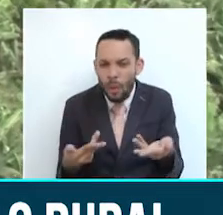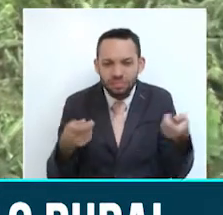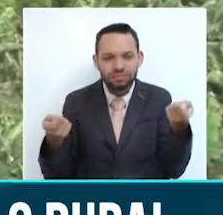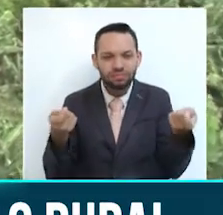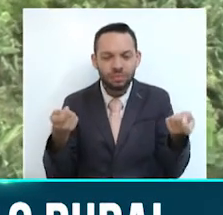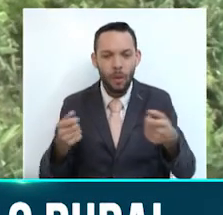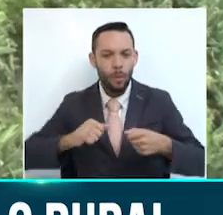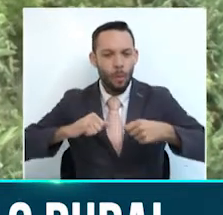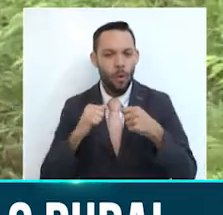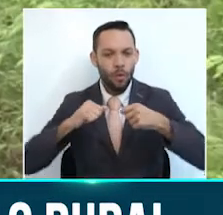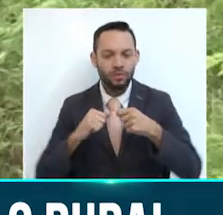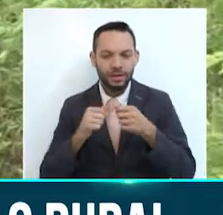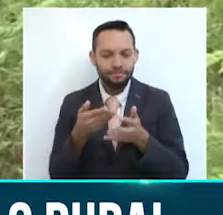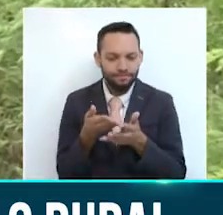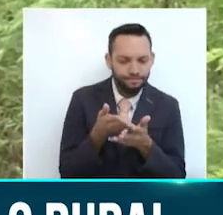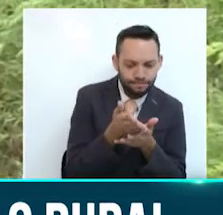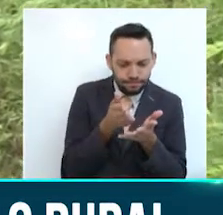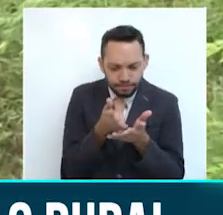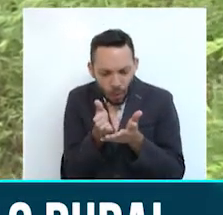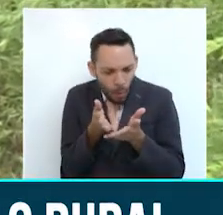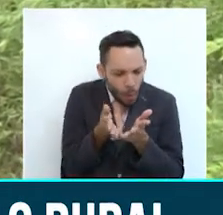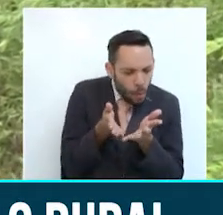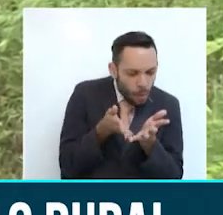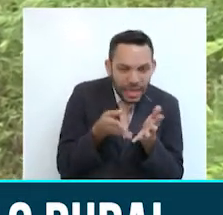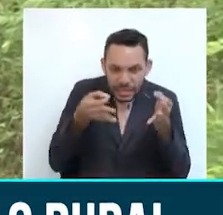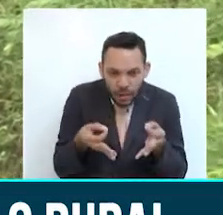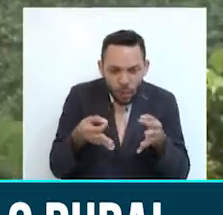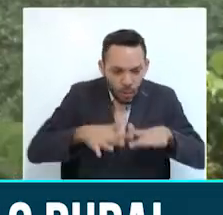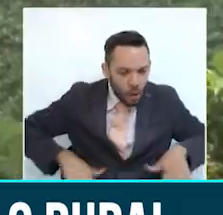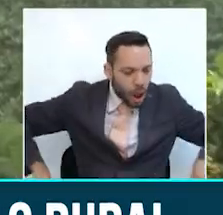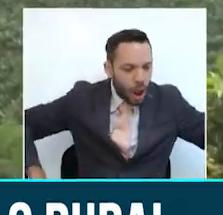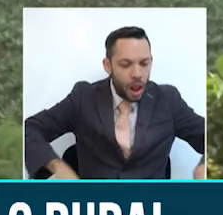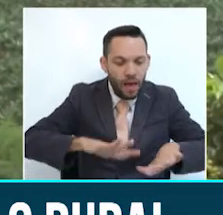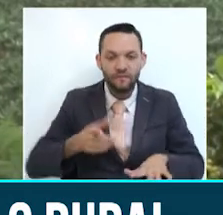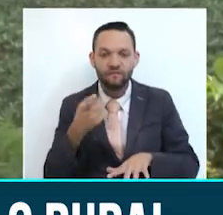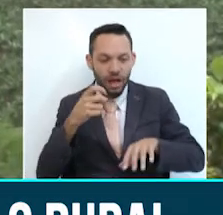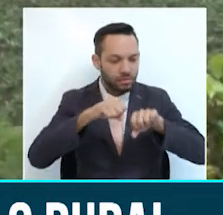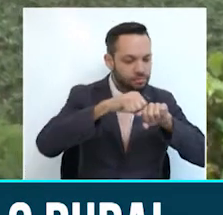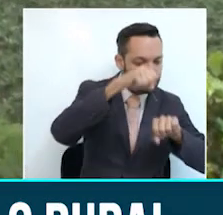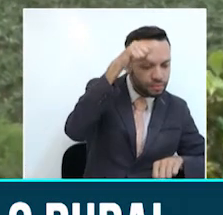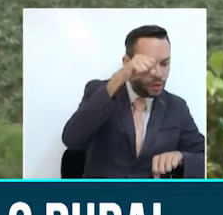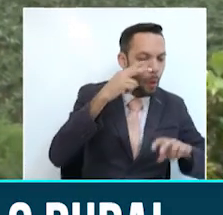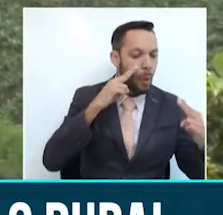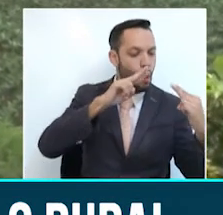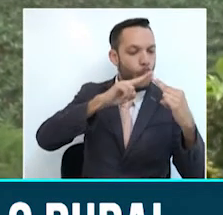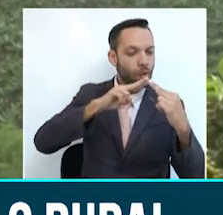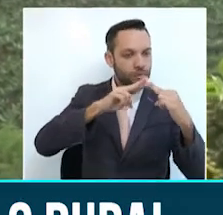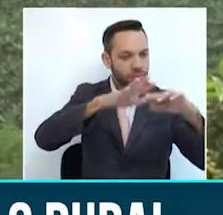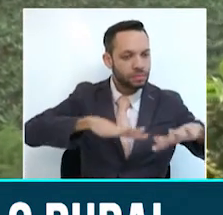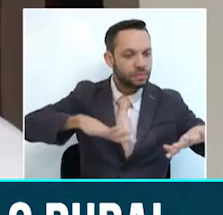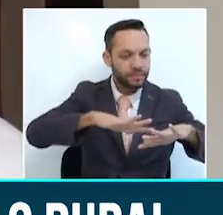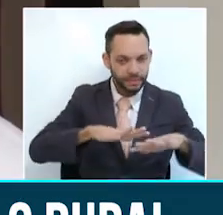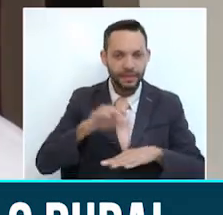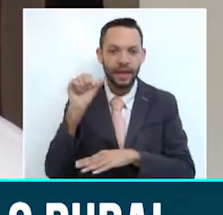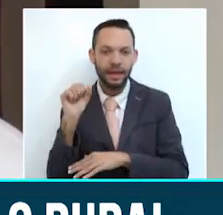Bogotá se traza en una línea de producción sin conocer a fondo los territorios. Así lo indicó el candidato a la gobernación de Caldas, Ángelo Quintero.